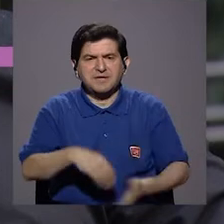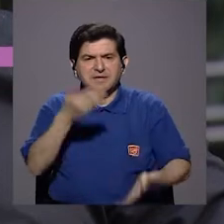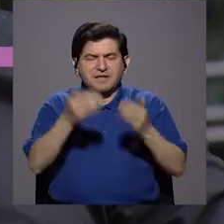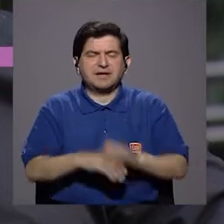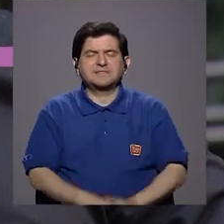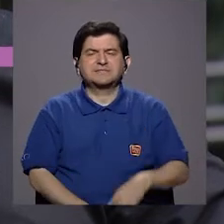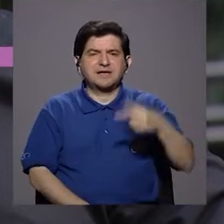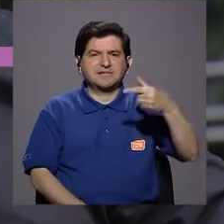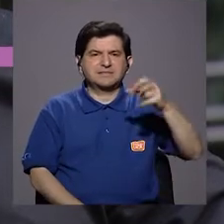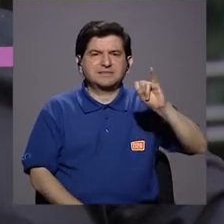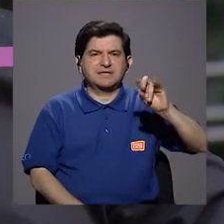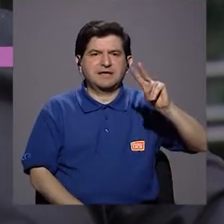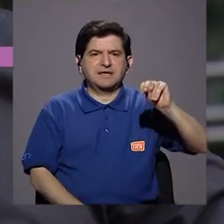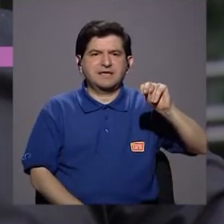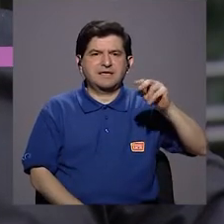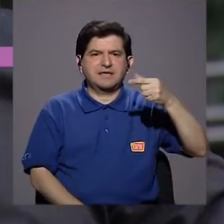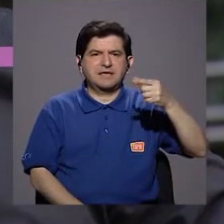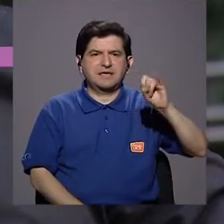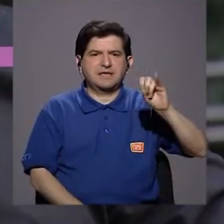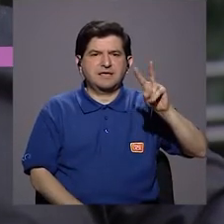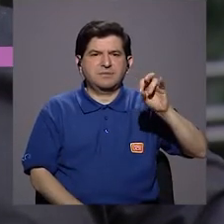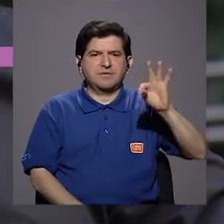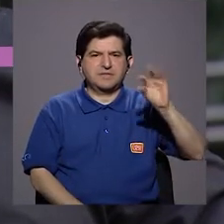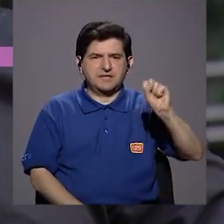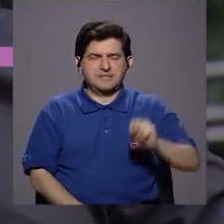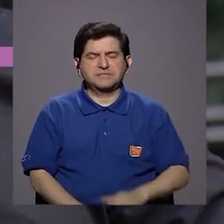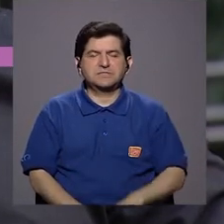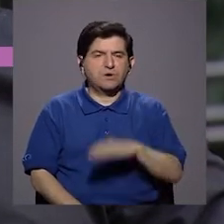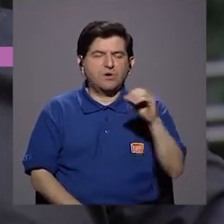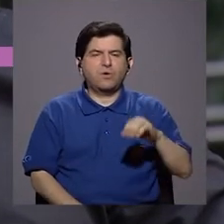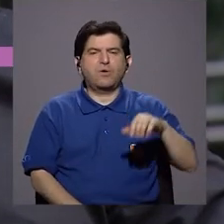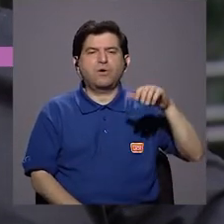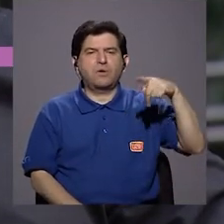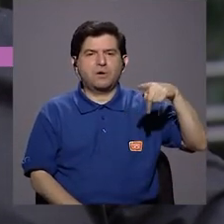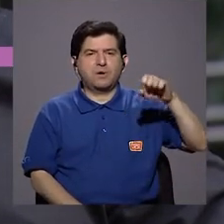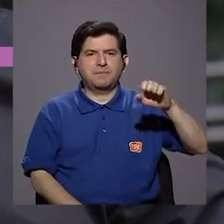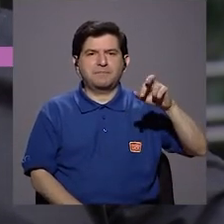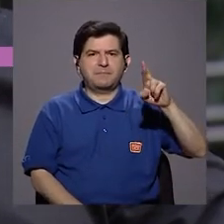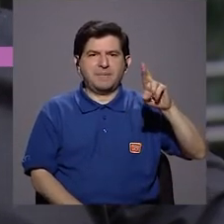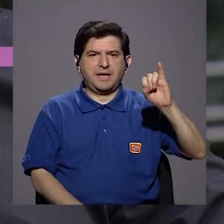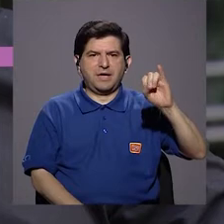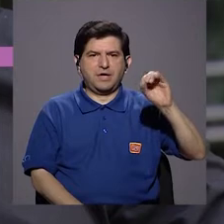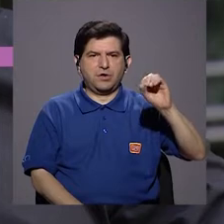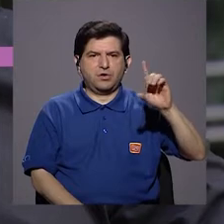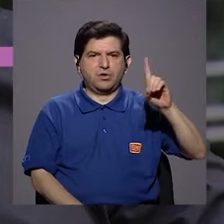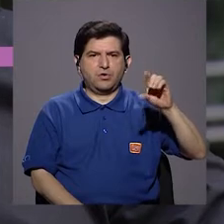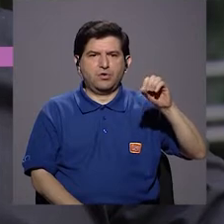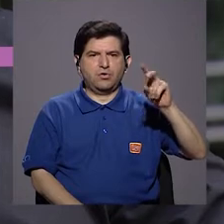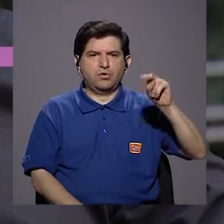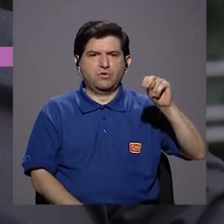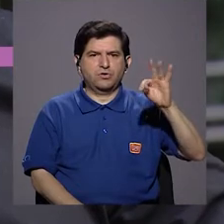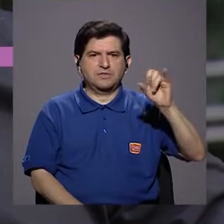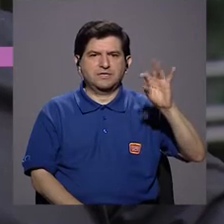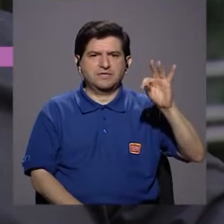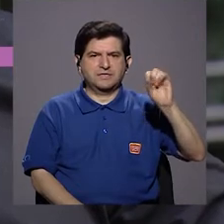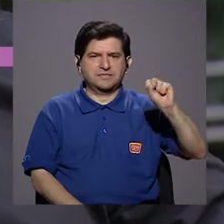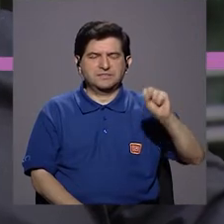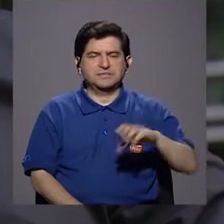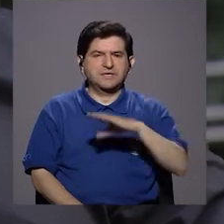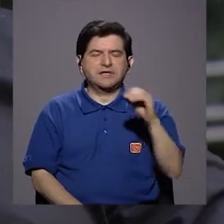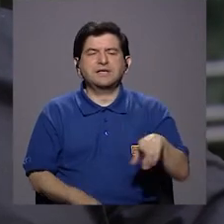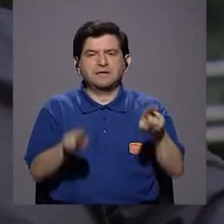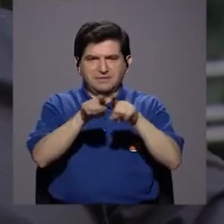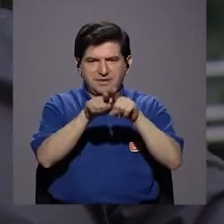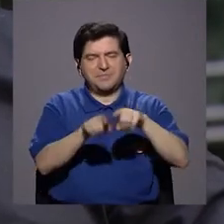sea, que sería gingivitis, inflamación de las encías, periodontitis, que ya es la afección de los tejidos de soporte de los dientes